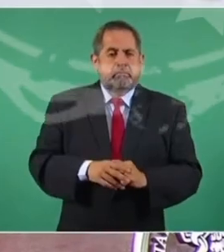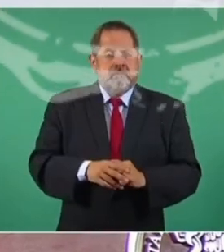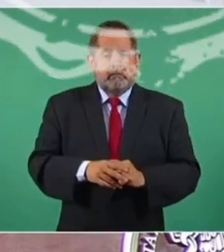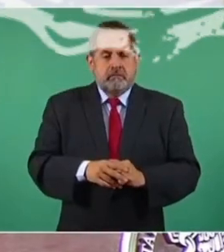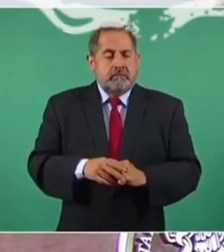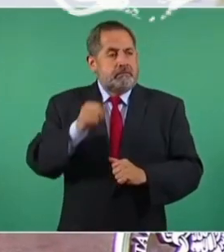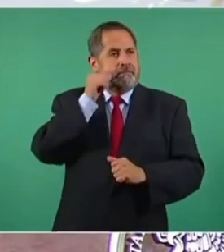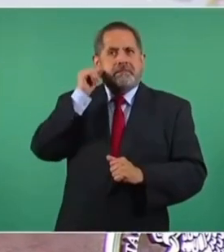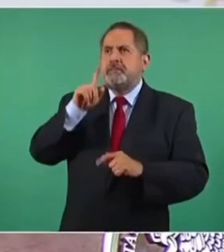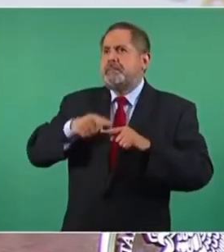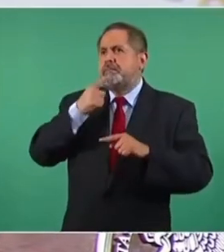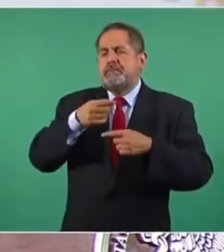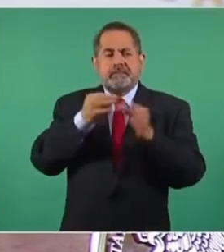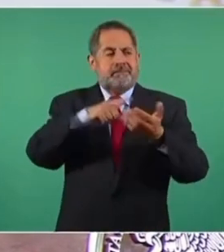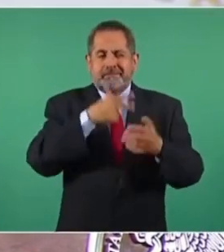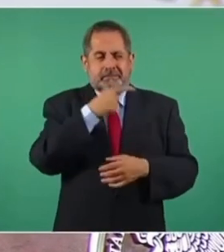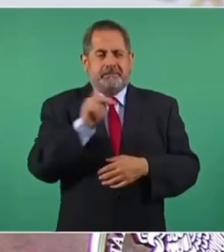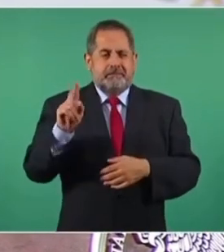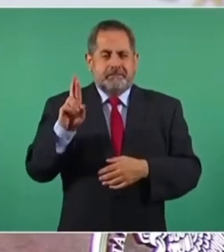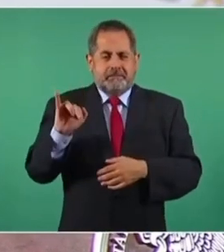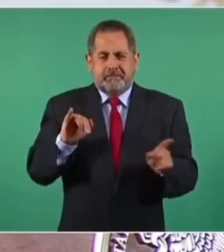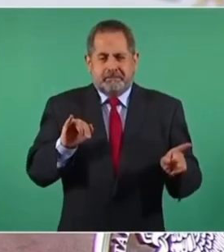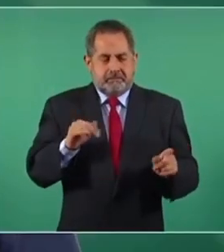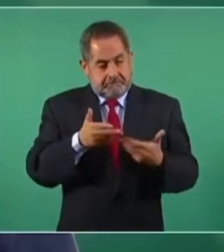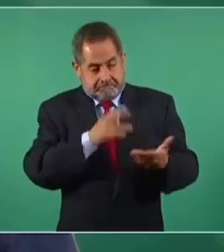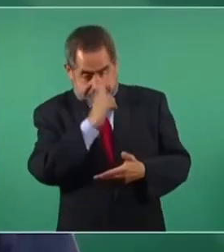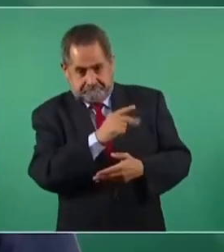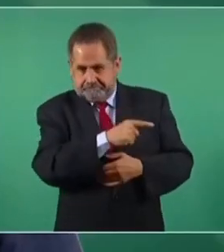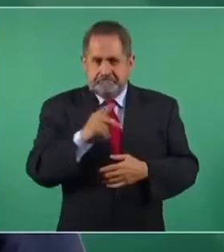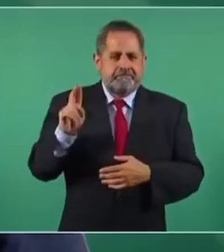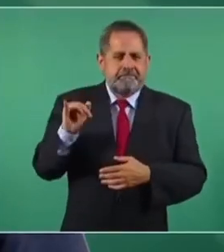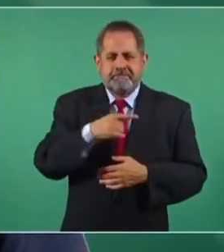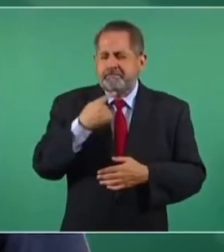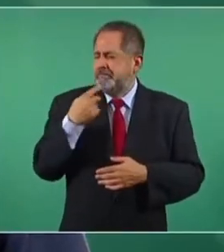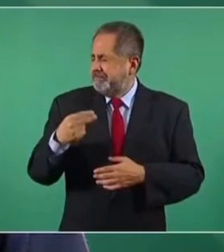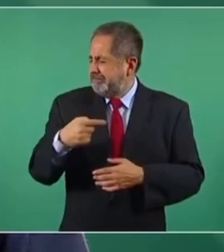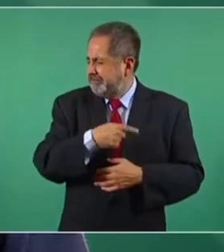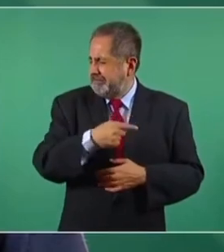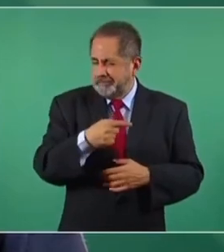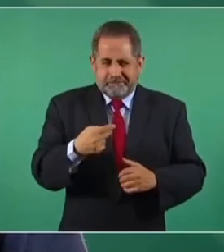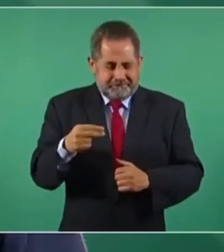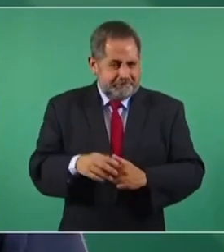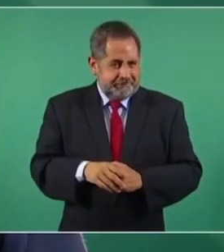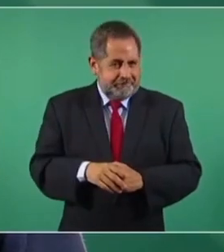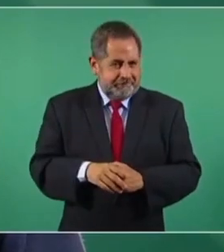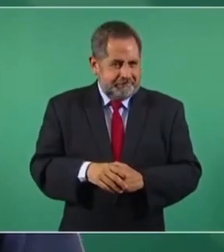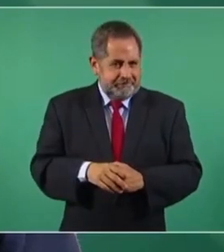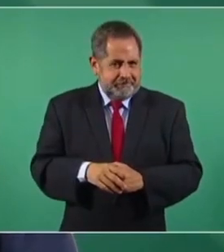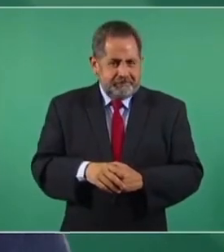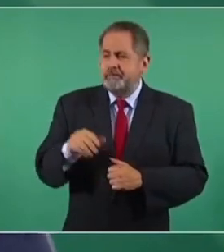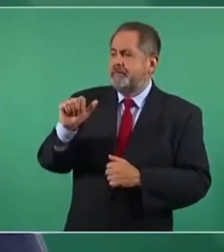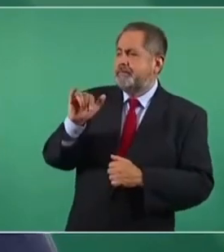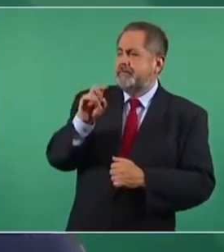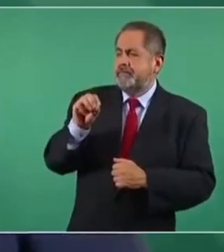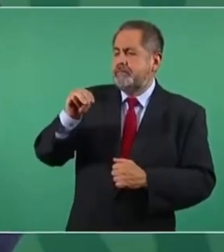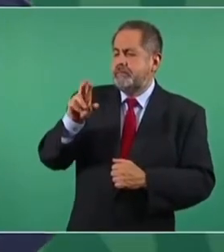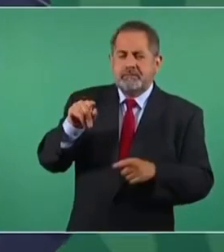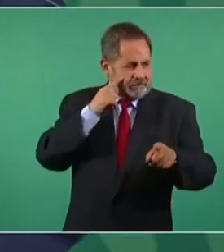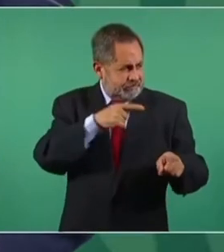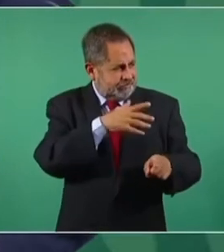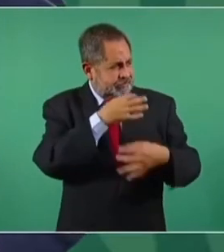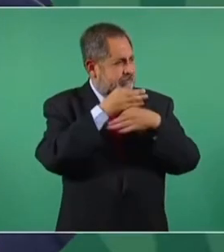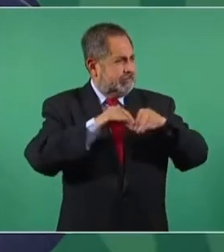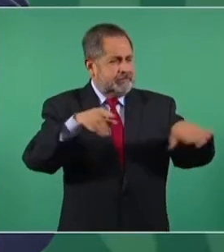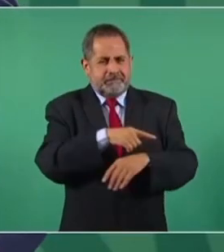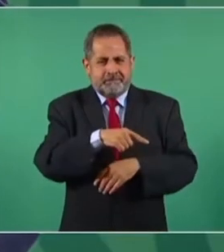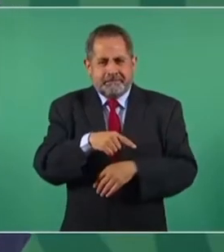Ayer declaró el del PRI, con todo respeto, ¿cómo se llama? Alejandro Moreno. Alejandro Moreno, sí. A ver si no encuentran